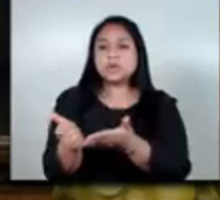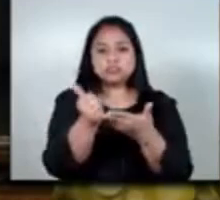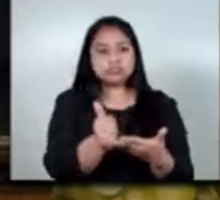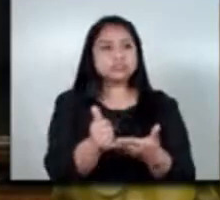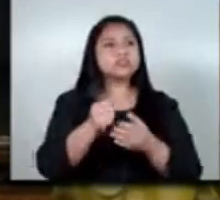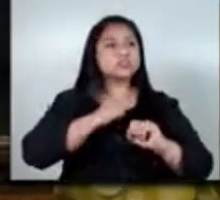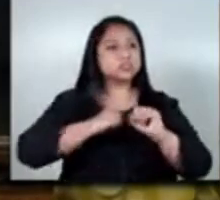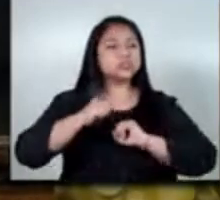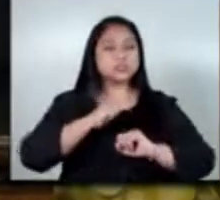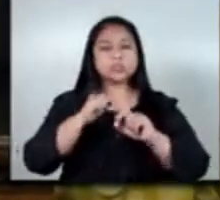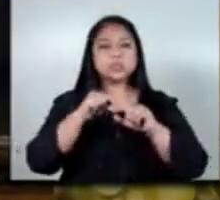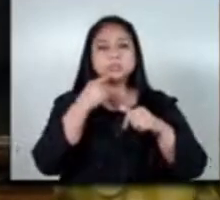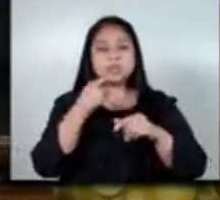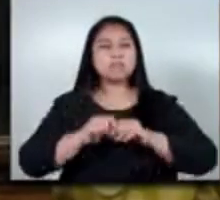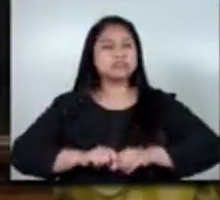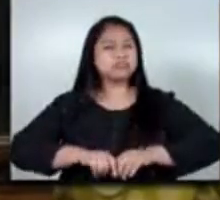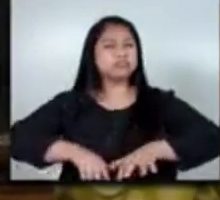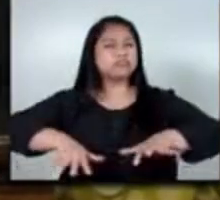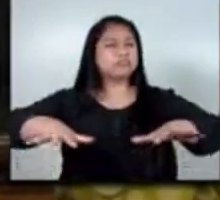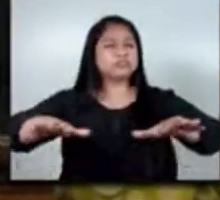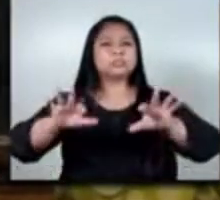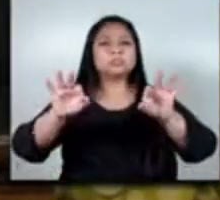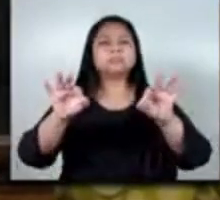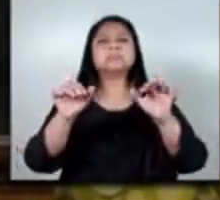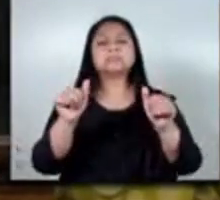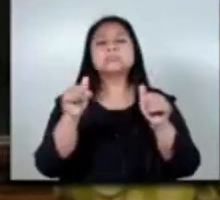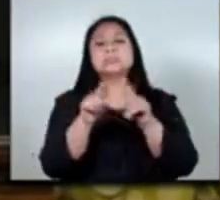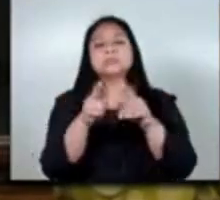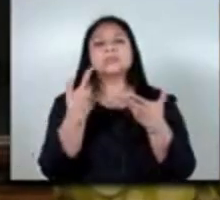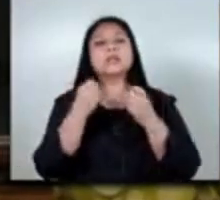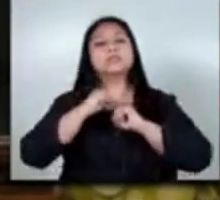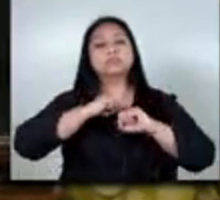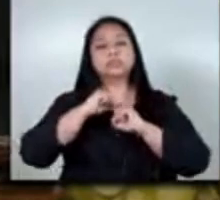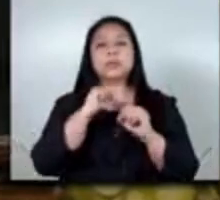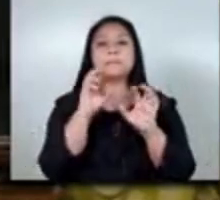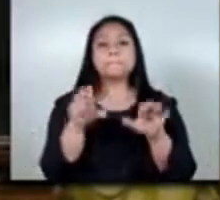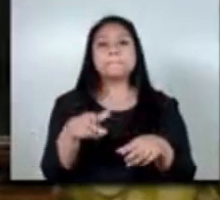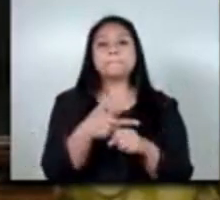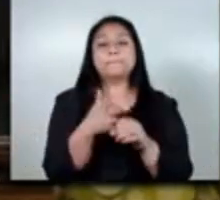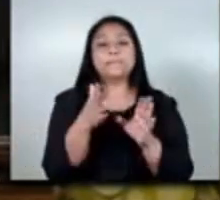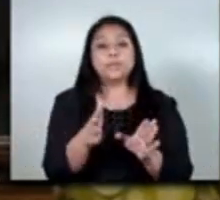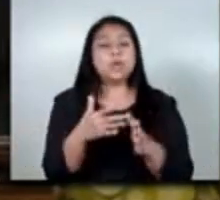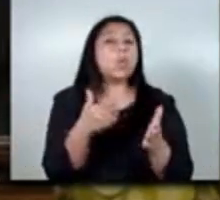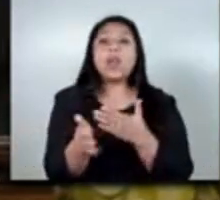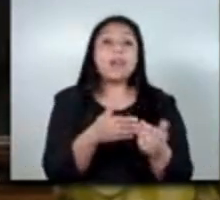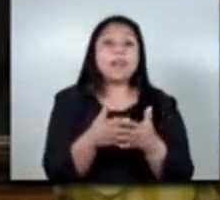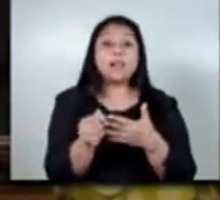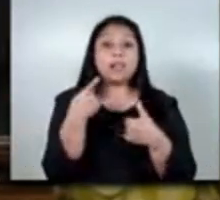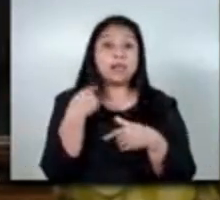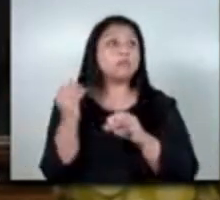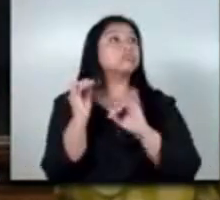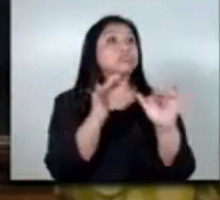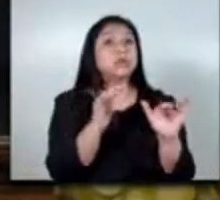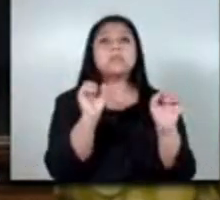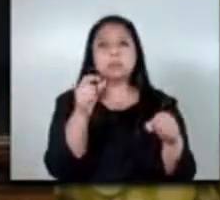llegar a lograr esos éxitos que es que las personas guatemaltecas y cualquier guatemalteco que quiera mirar pueda